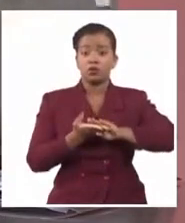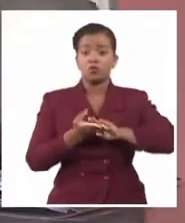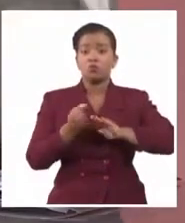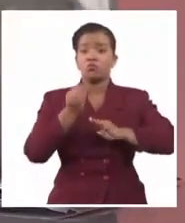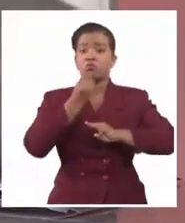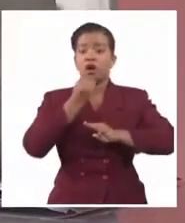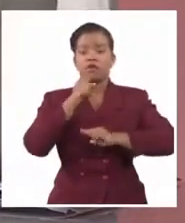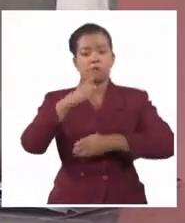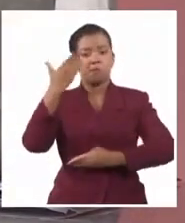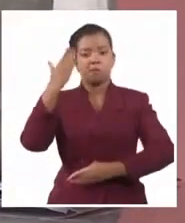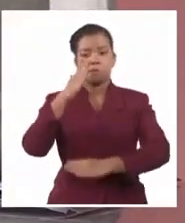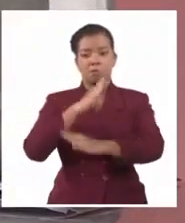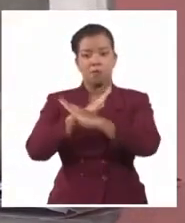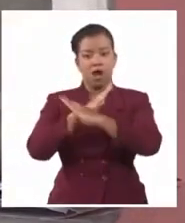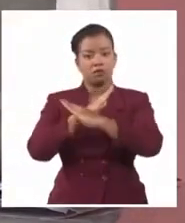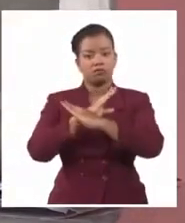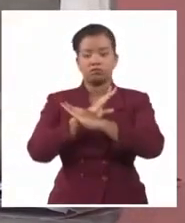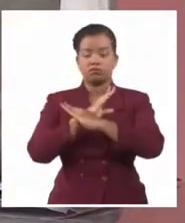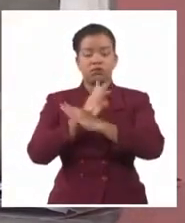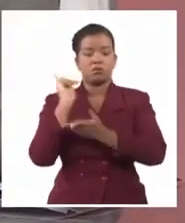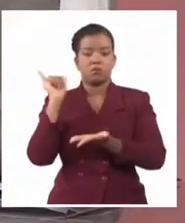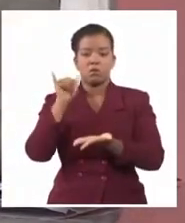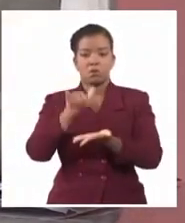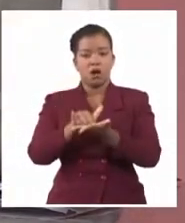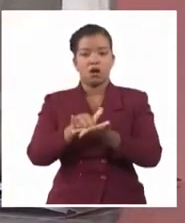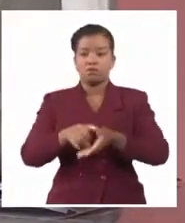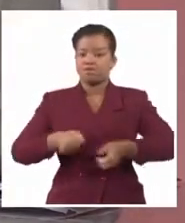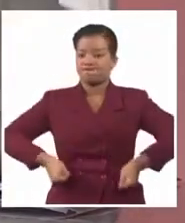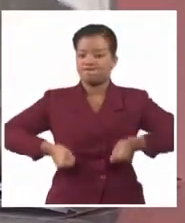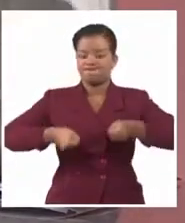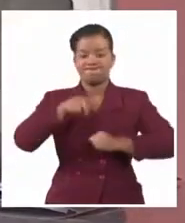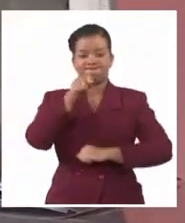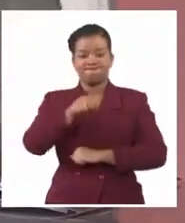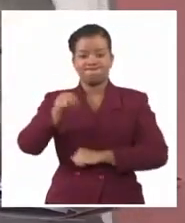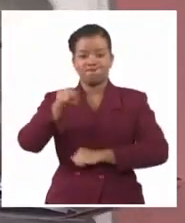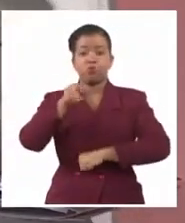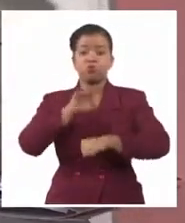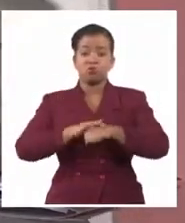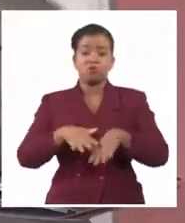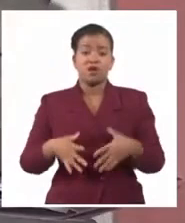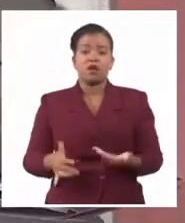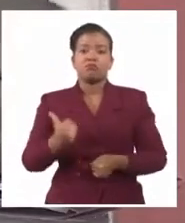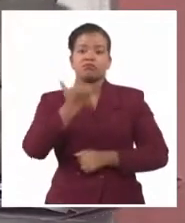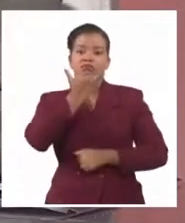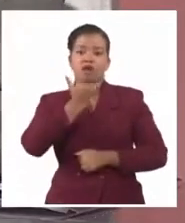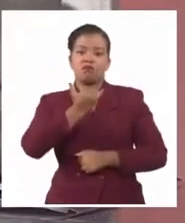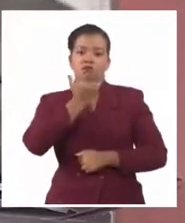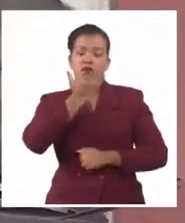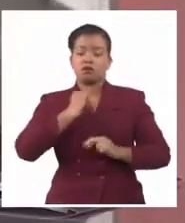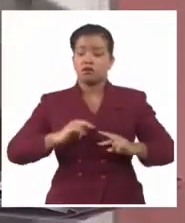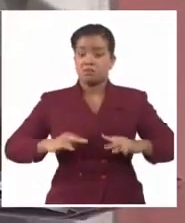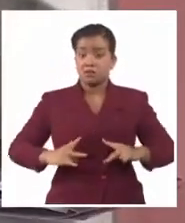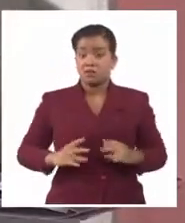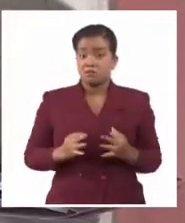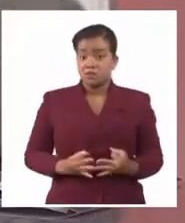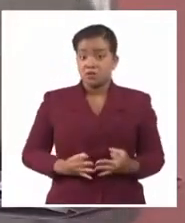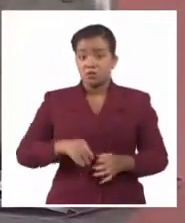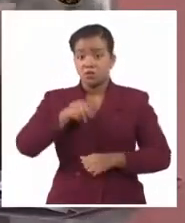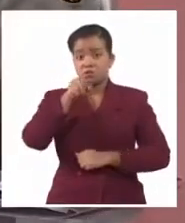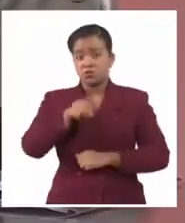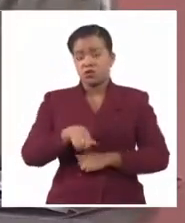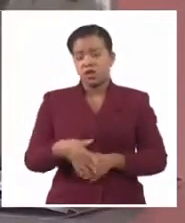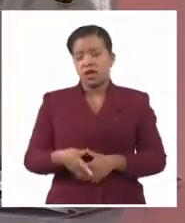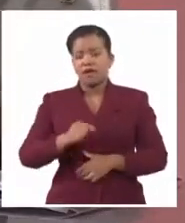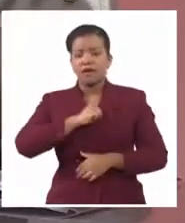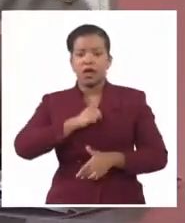importaciones por un tiempo determinado. Así está la ley. Es decir, que esto es para las personas realmente que con su fin no comercial